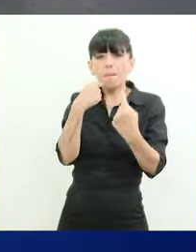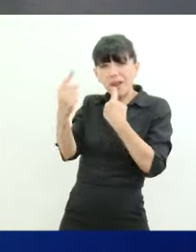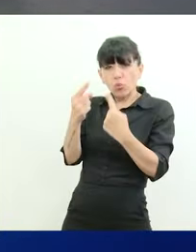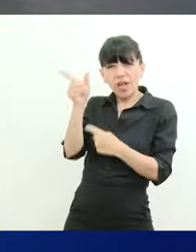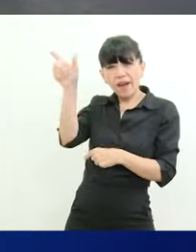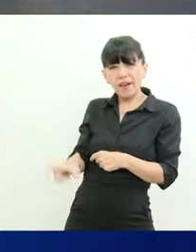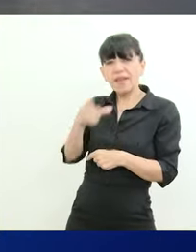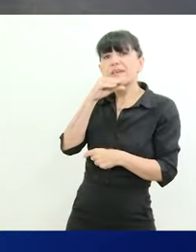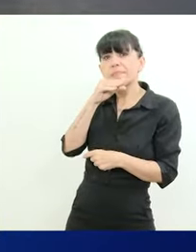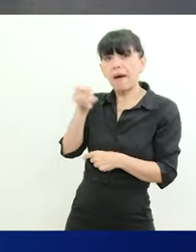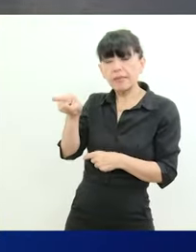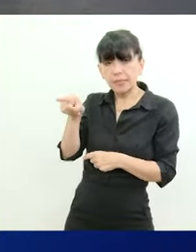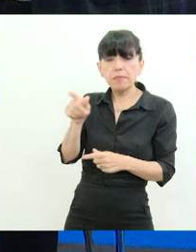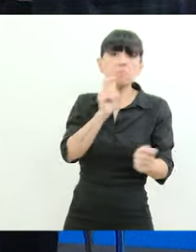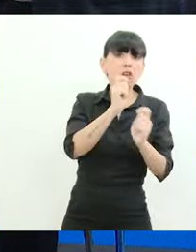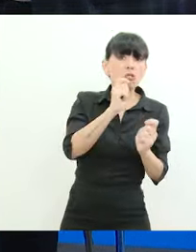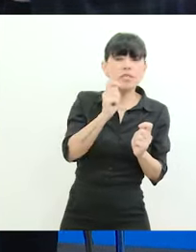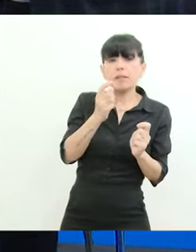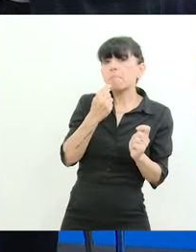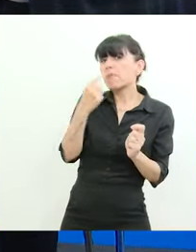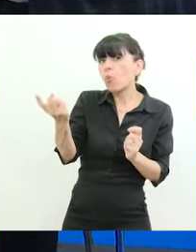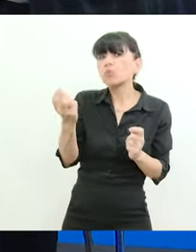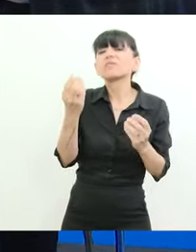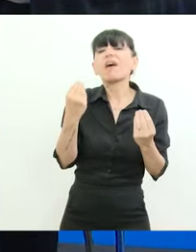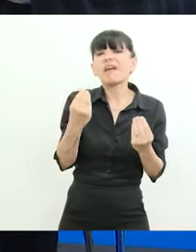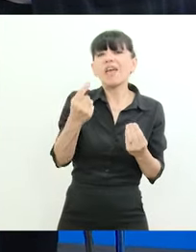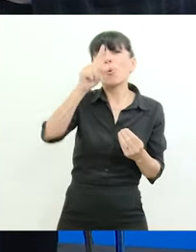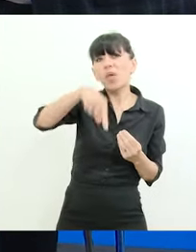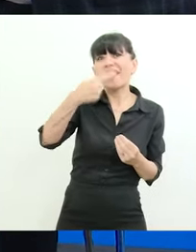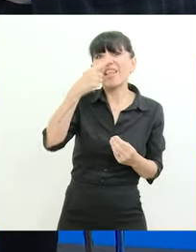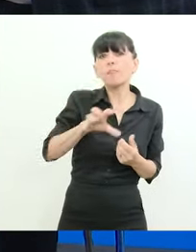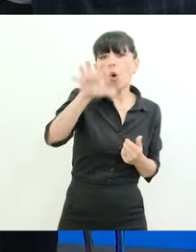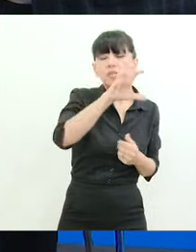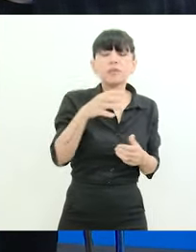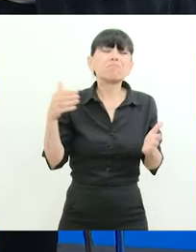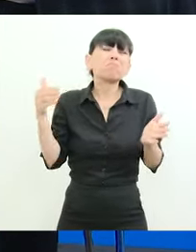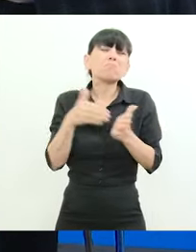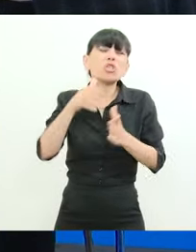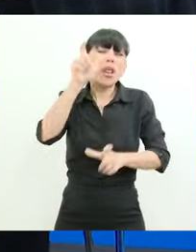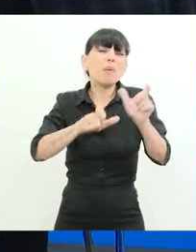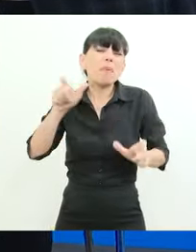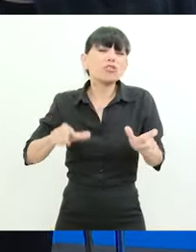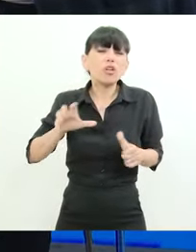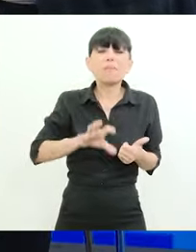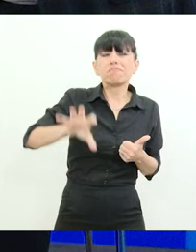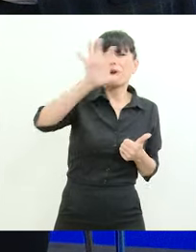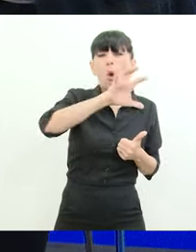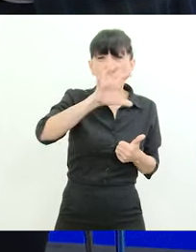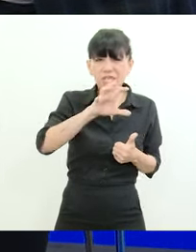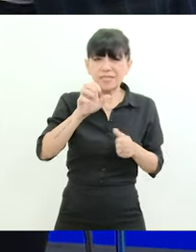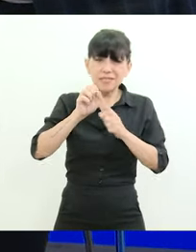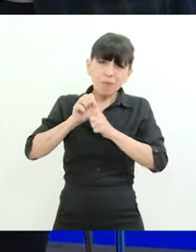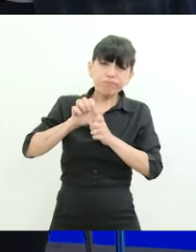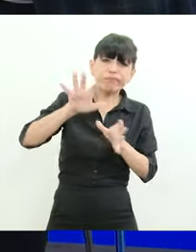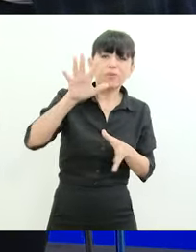justamente que hacen preguntas que les interesan a las provincias llegamos a millones de personas en todo el interior del país canal